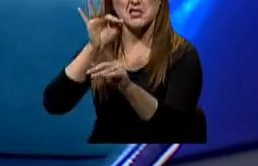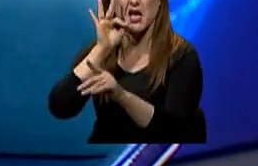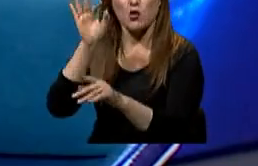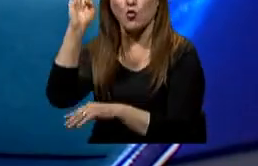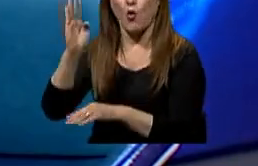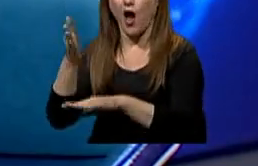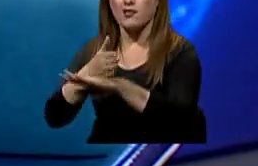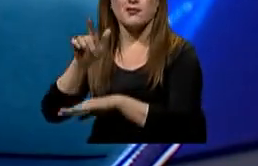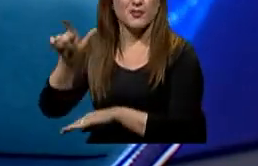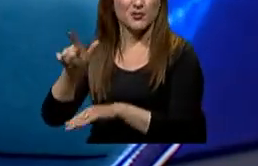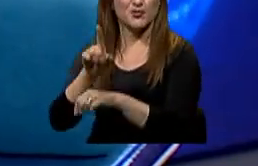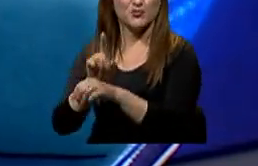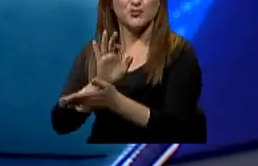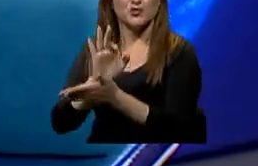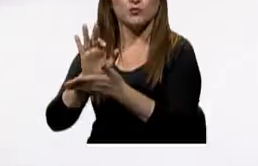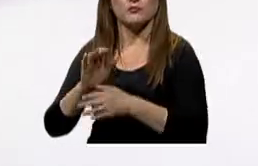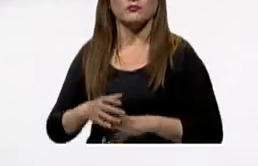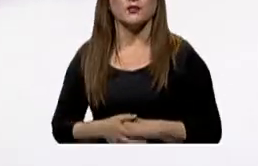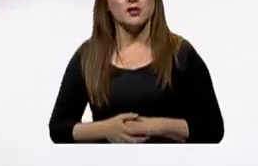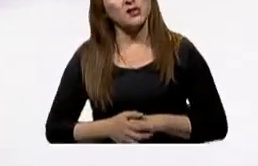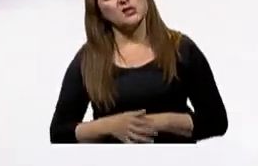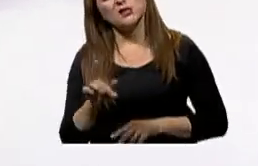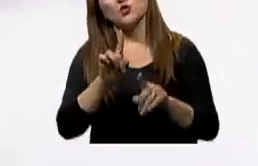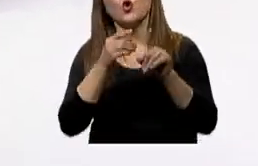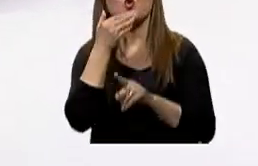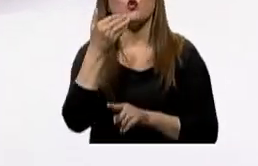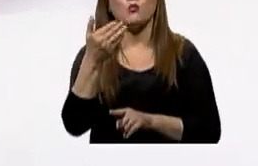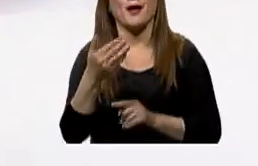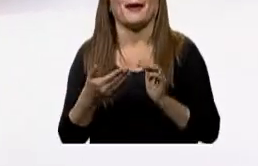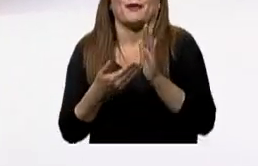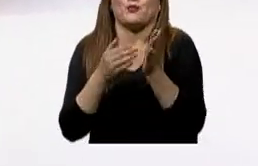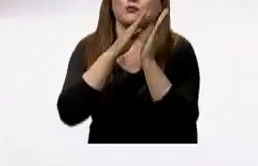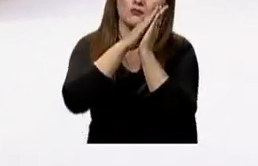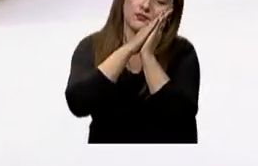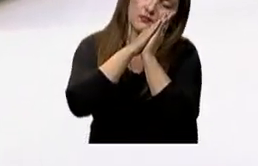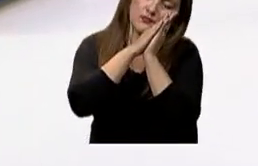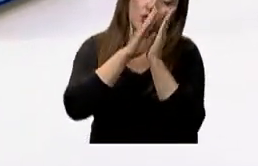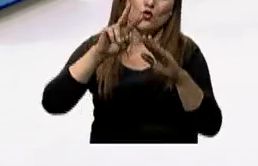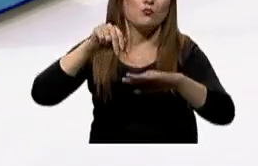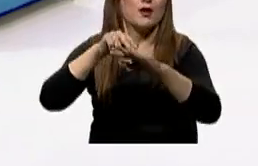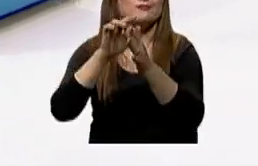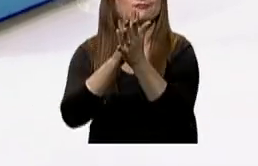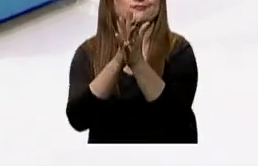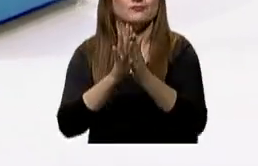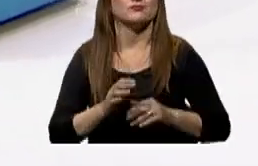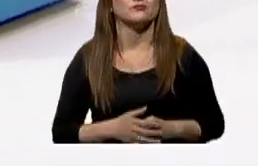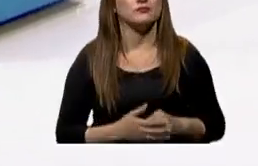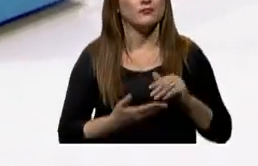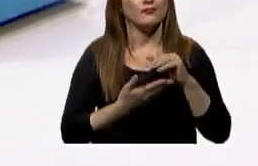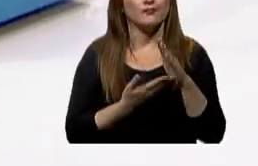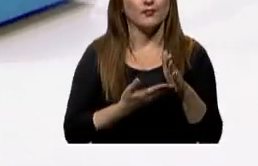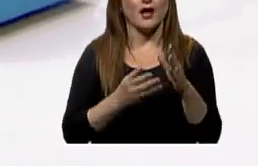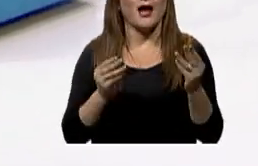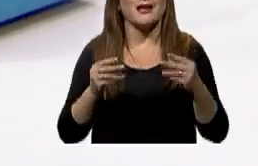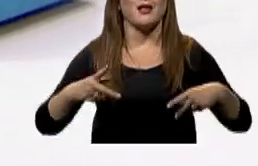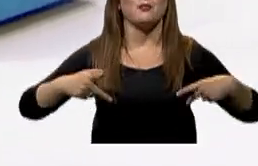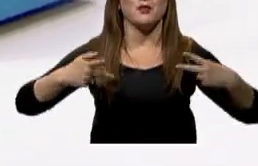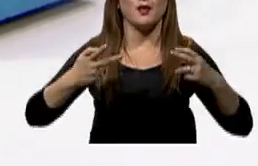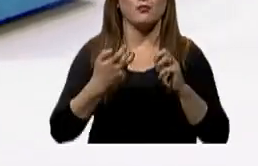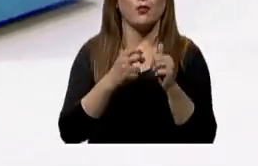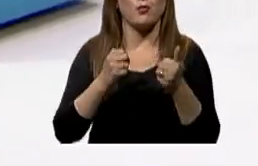cuándo ya realmente mi sueño está fuera de lo normal? Primero, cuando hay afectación en la calidad de vida